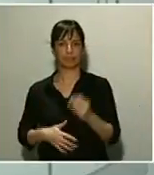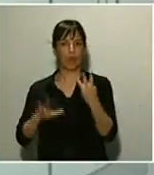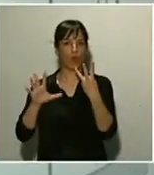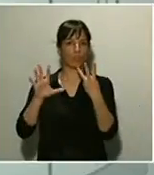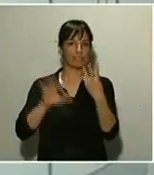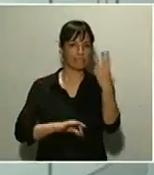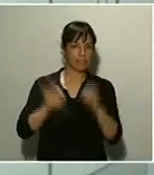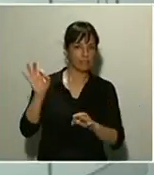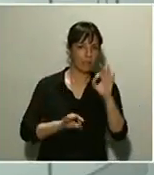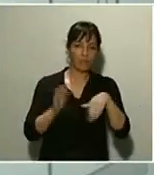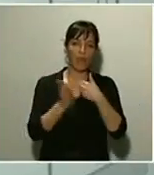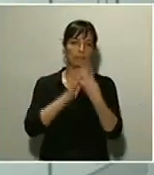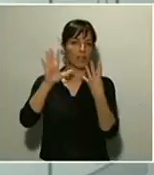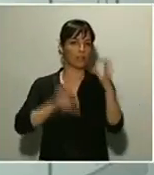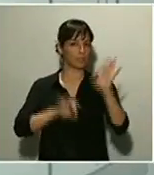y el 90%.